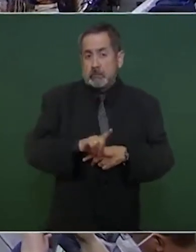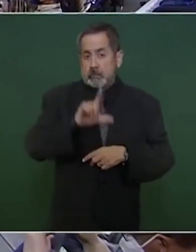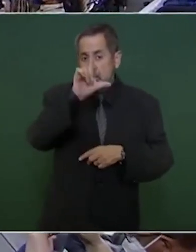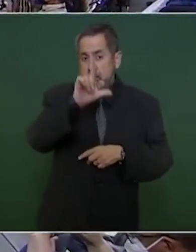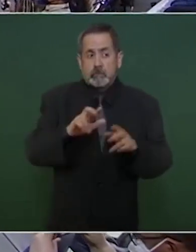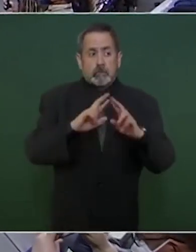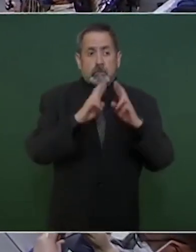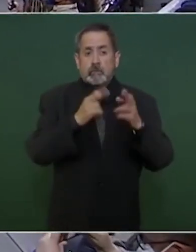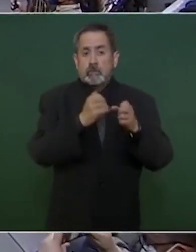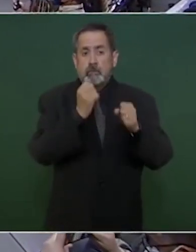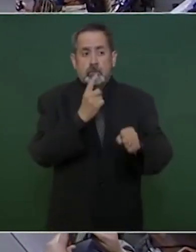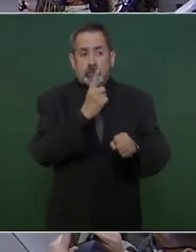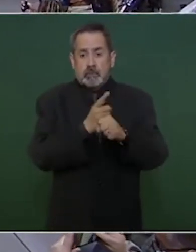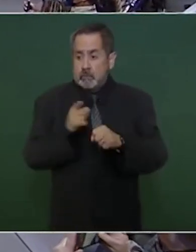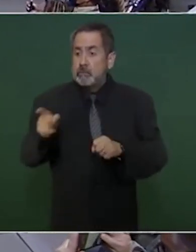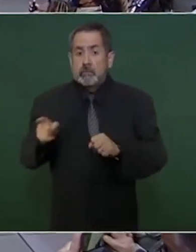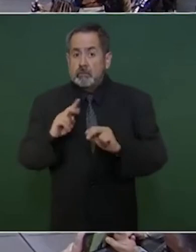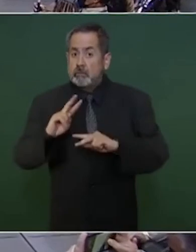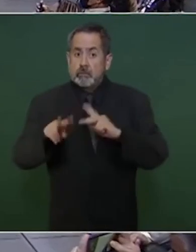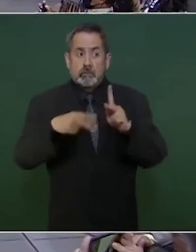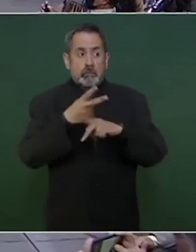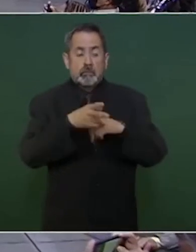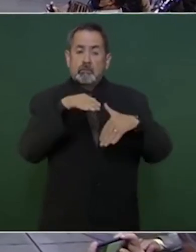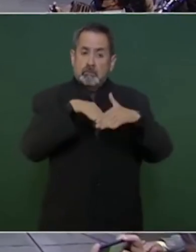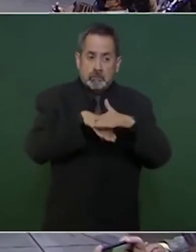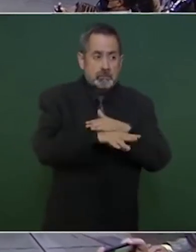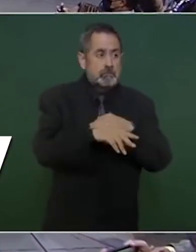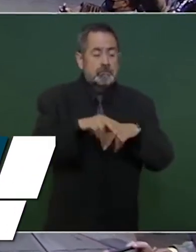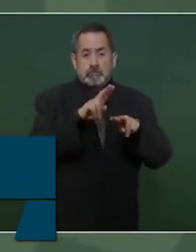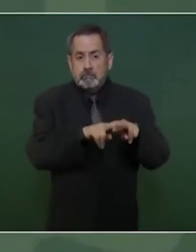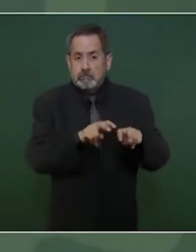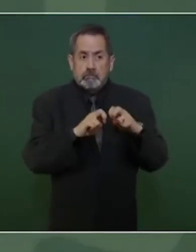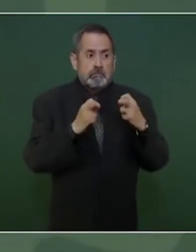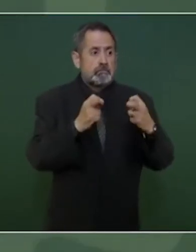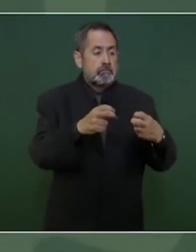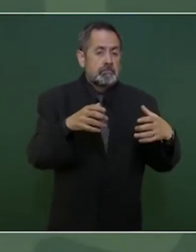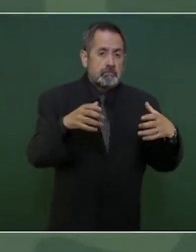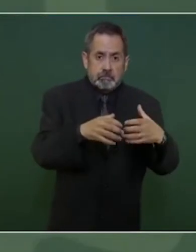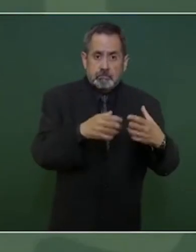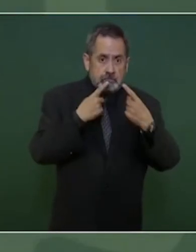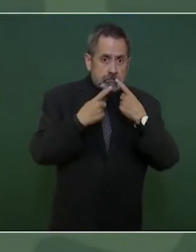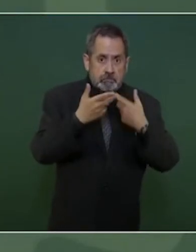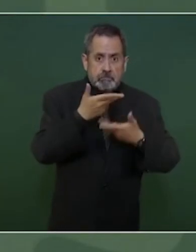en Palacio Nacional y